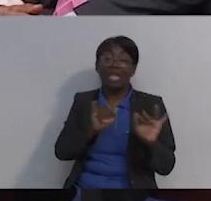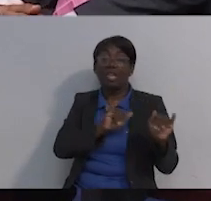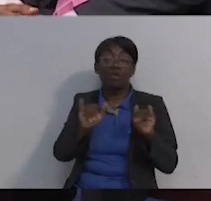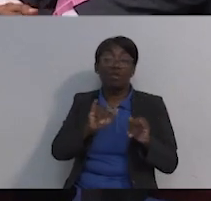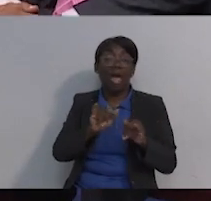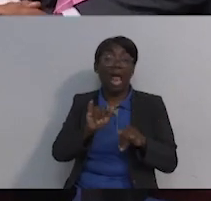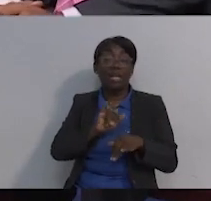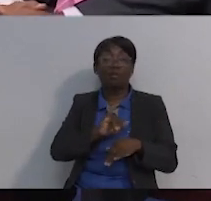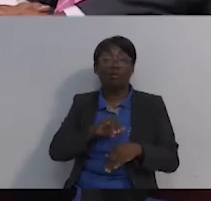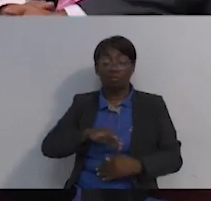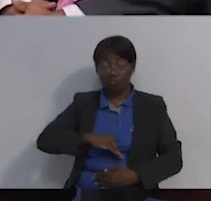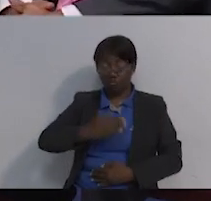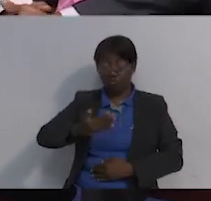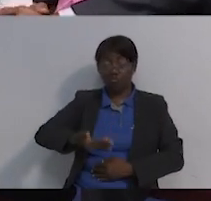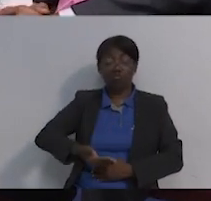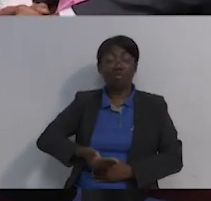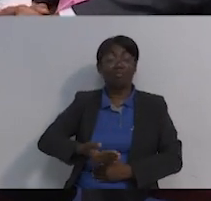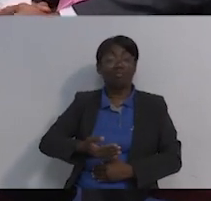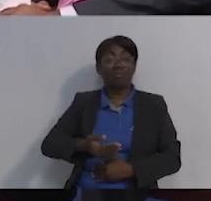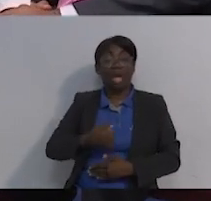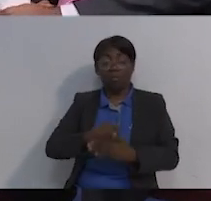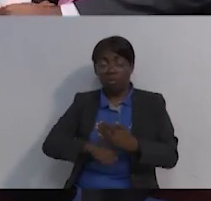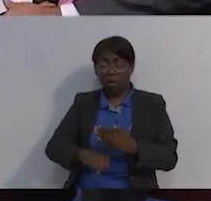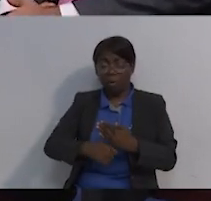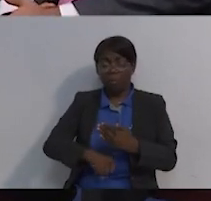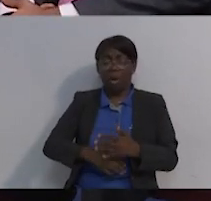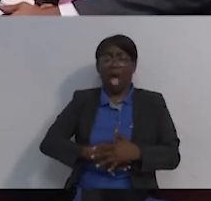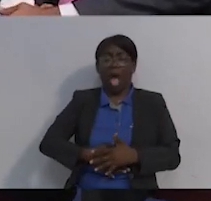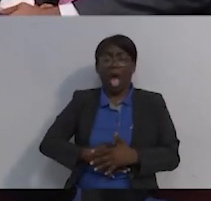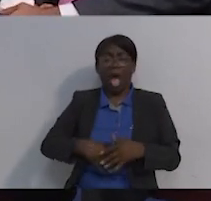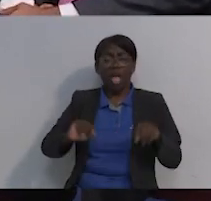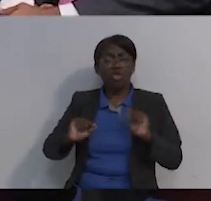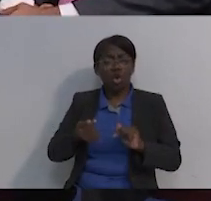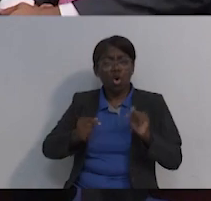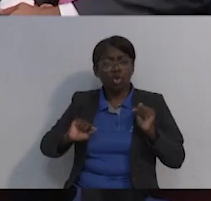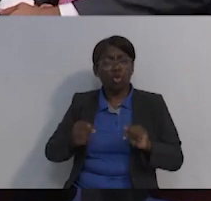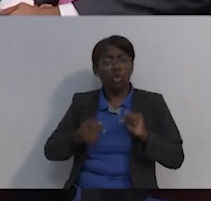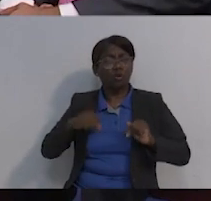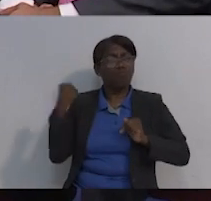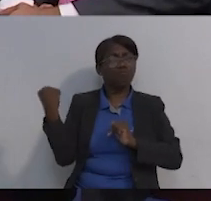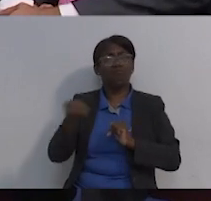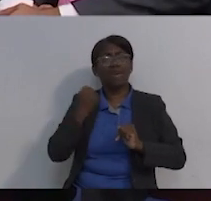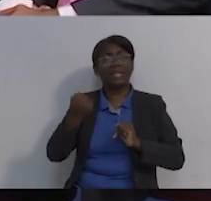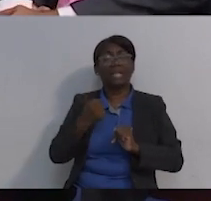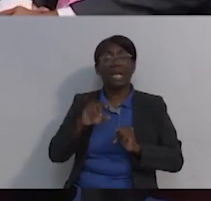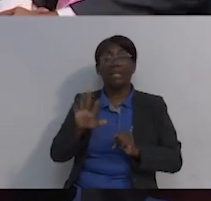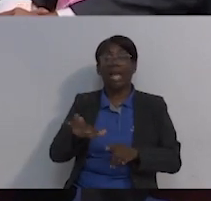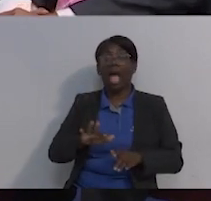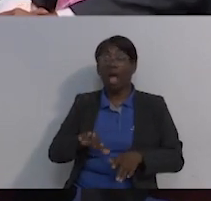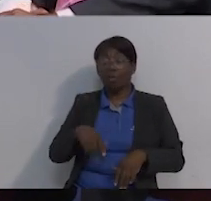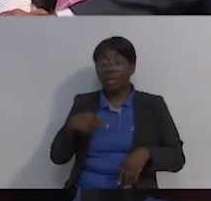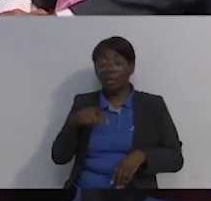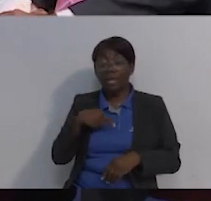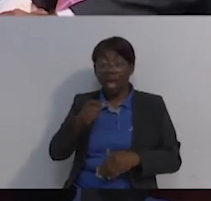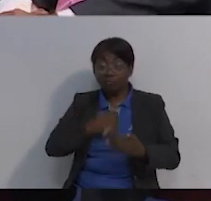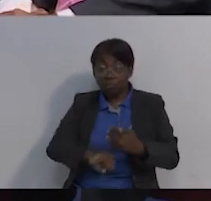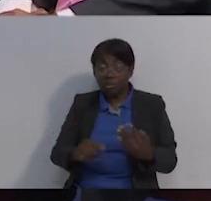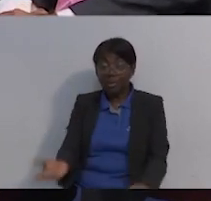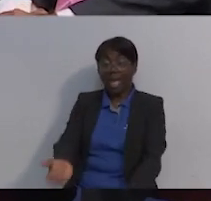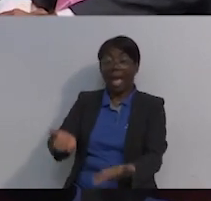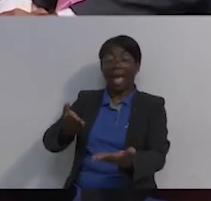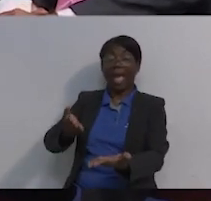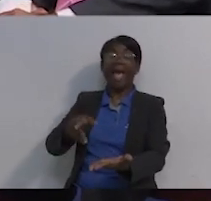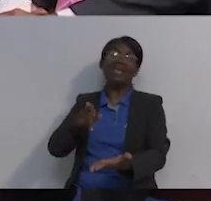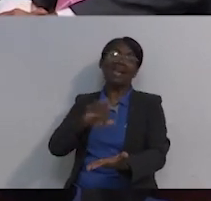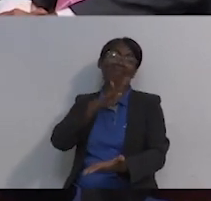todos los dolores. Claro. Es así, ¿no? No, y sí, pues al final tienes que darle a tu cuerpo tiempo para